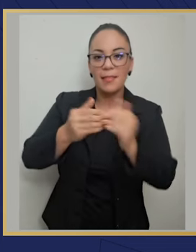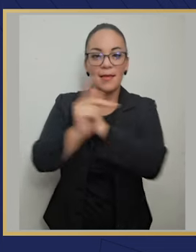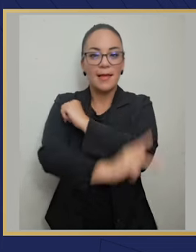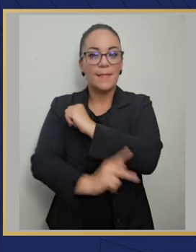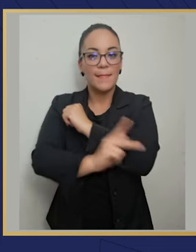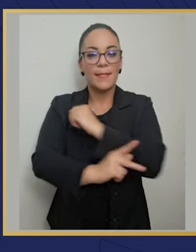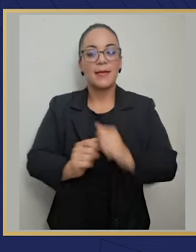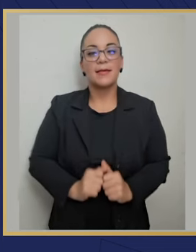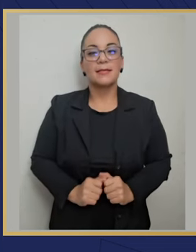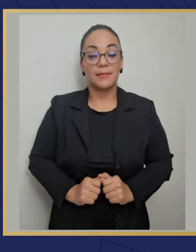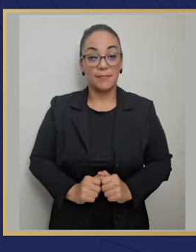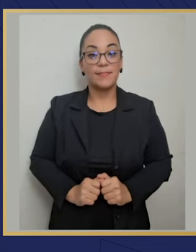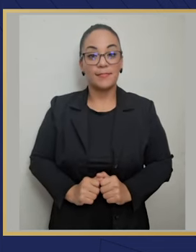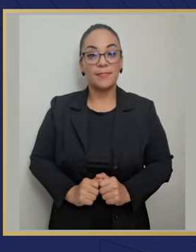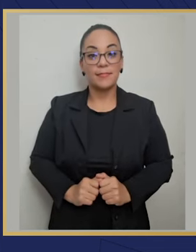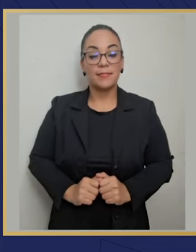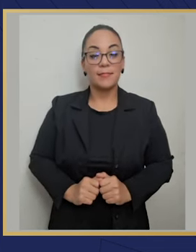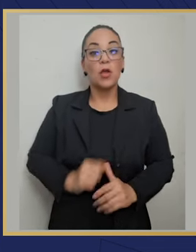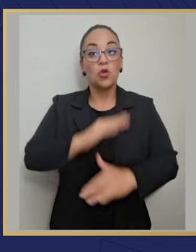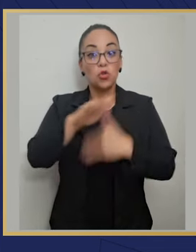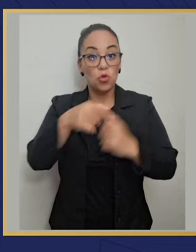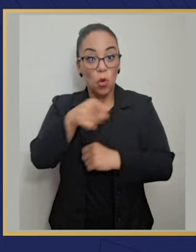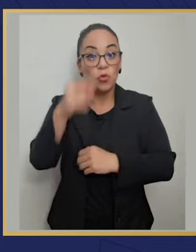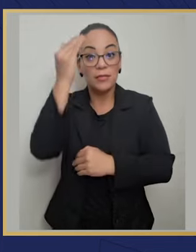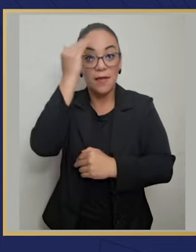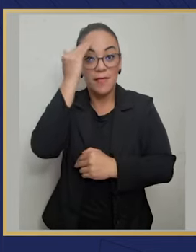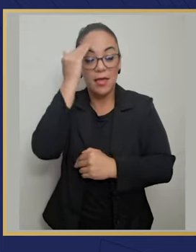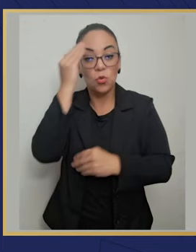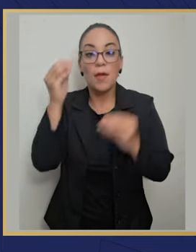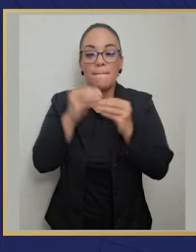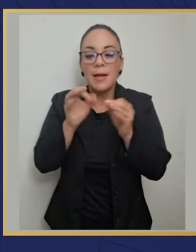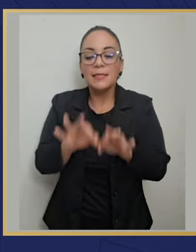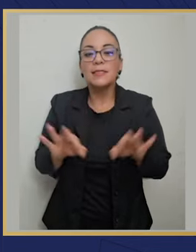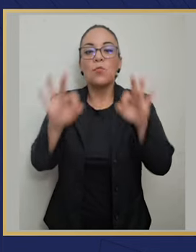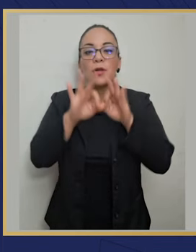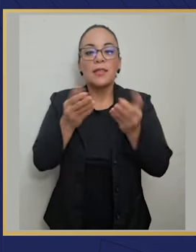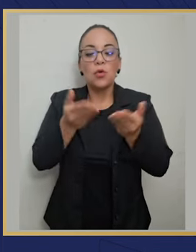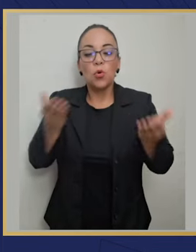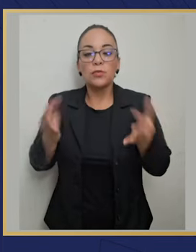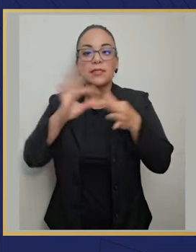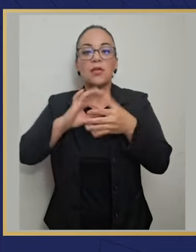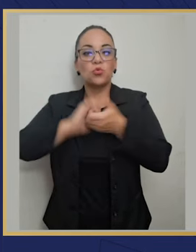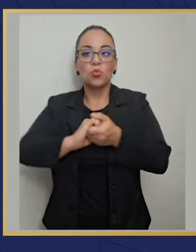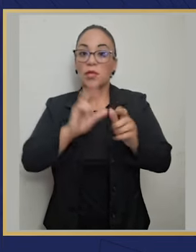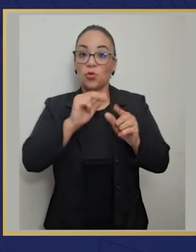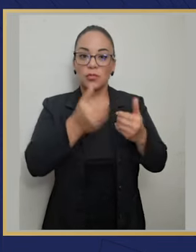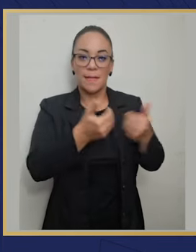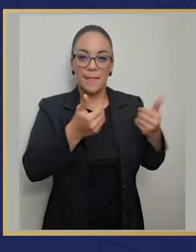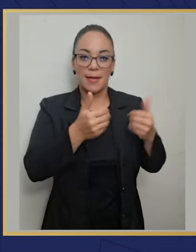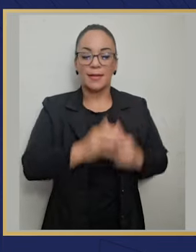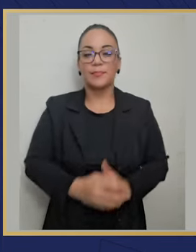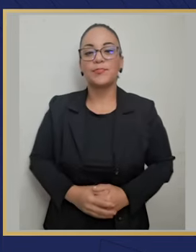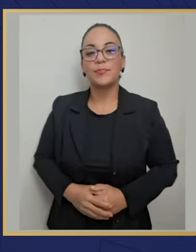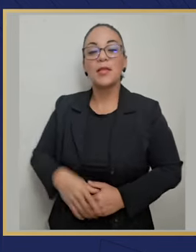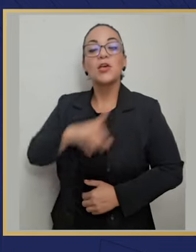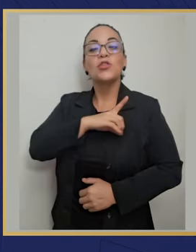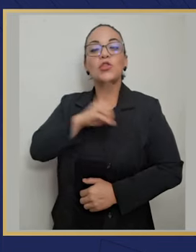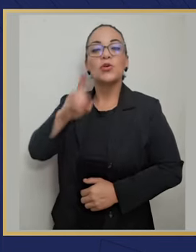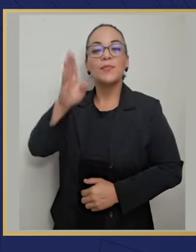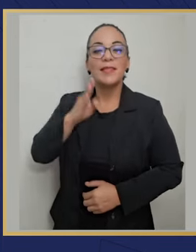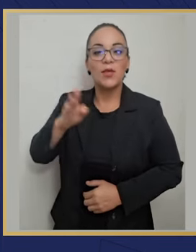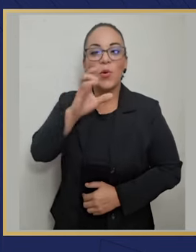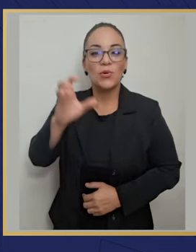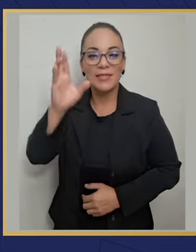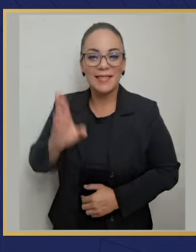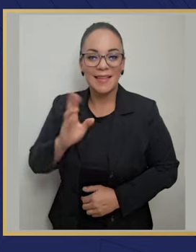nacional sabiendo que es más importante lo que nos une que lo que nos separa Dios ha bendecido